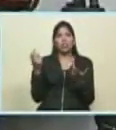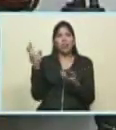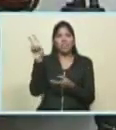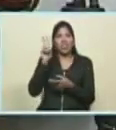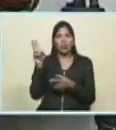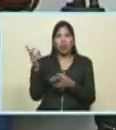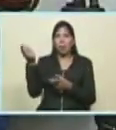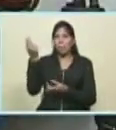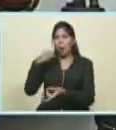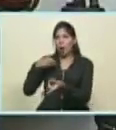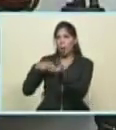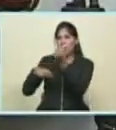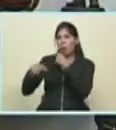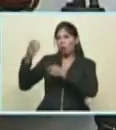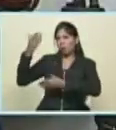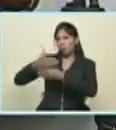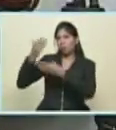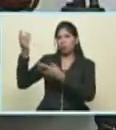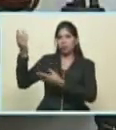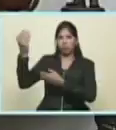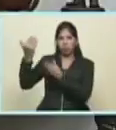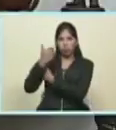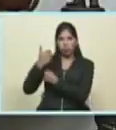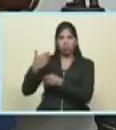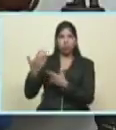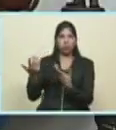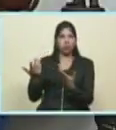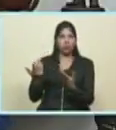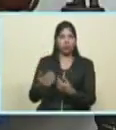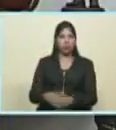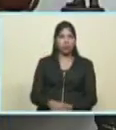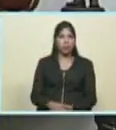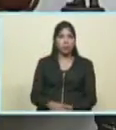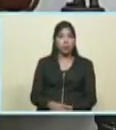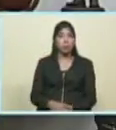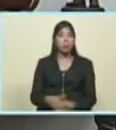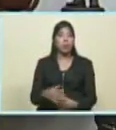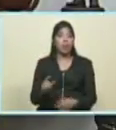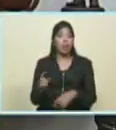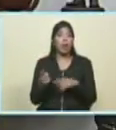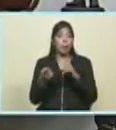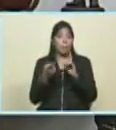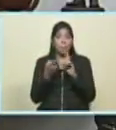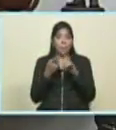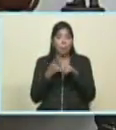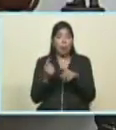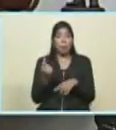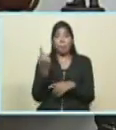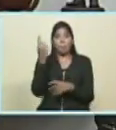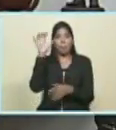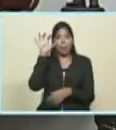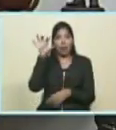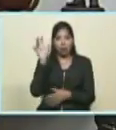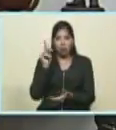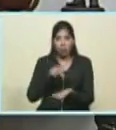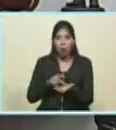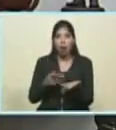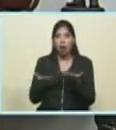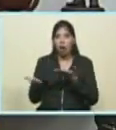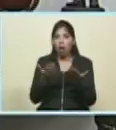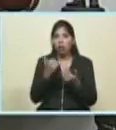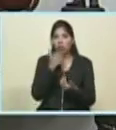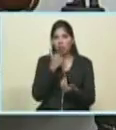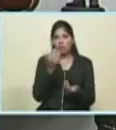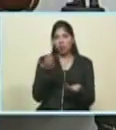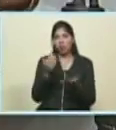vilipendiada acosada agredida es la que está en la primera línea de la solidaridad cuando los pueblos necesitan de nuestro